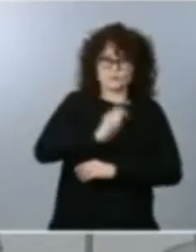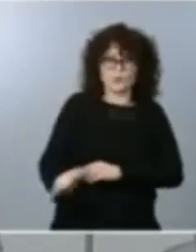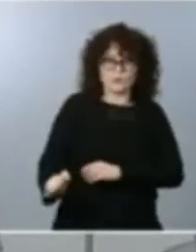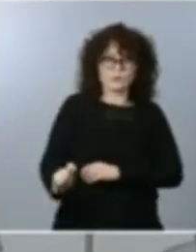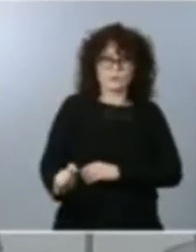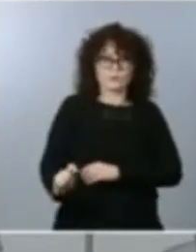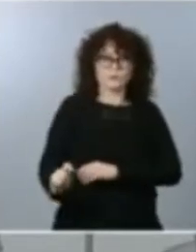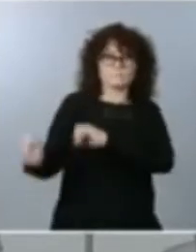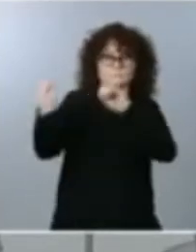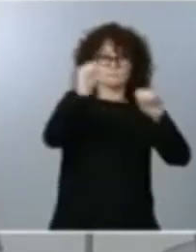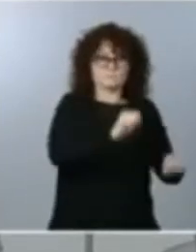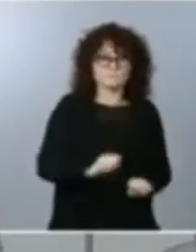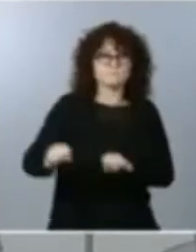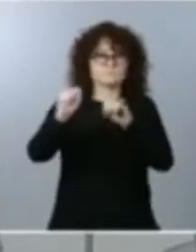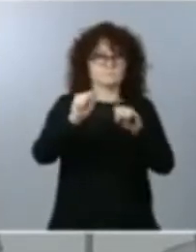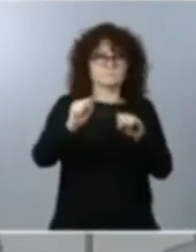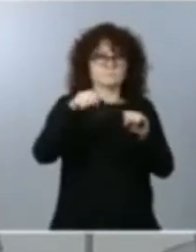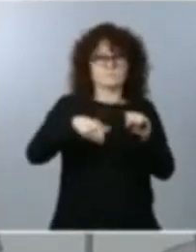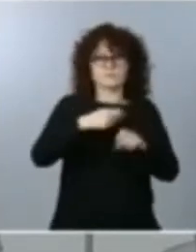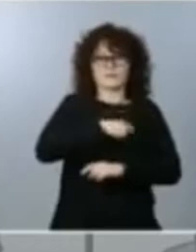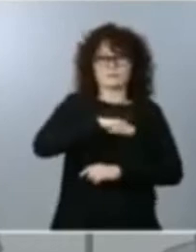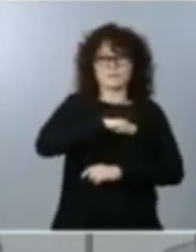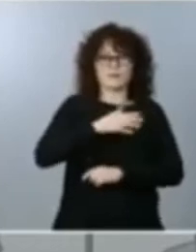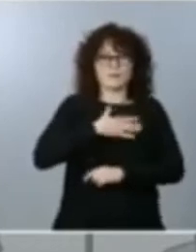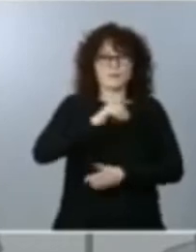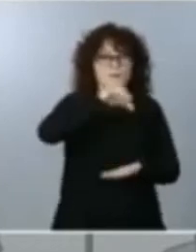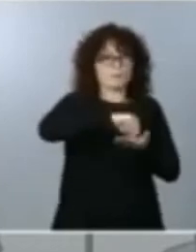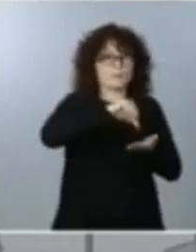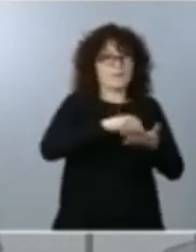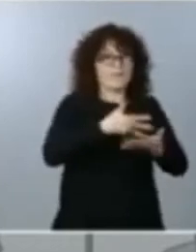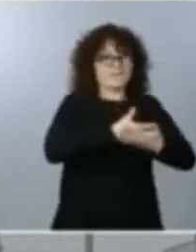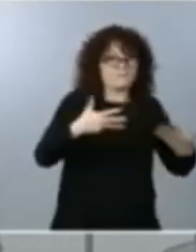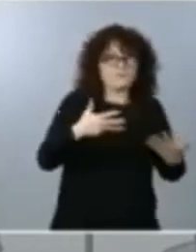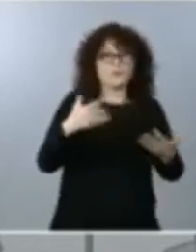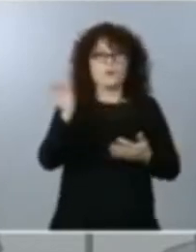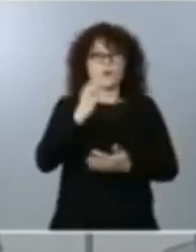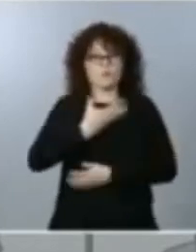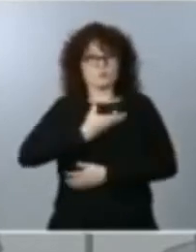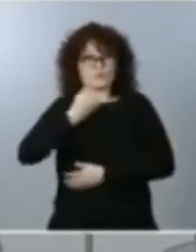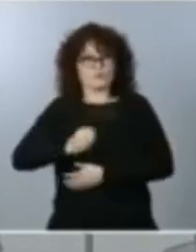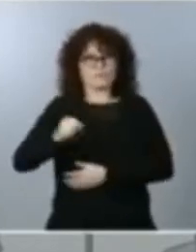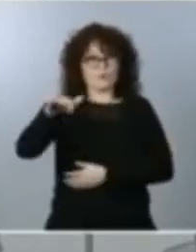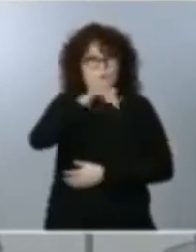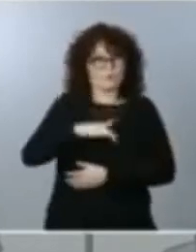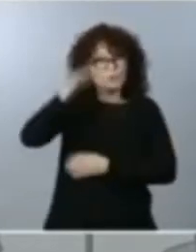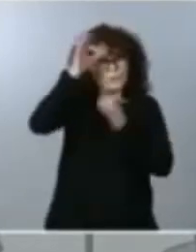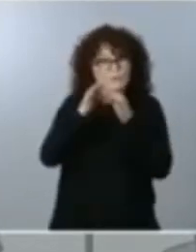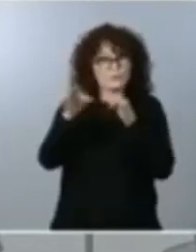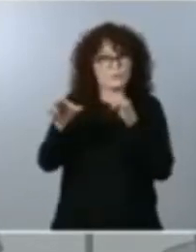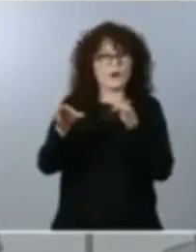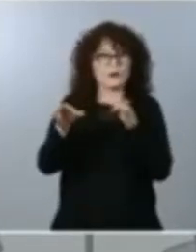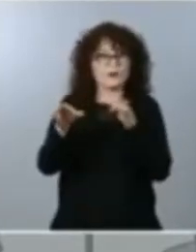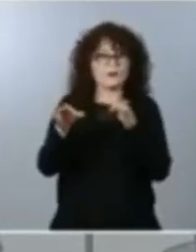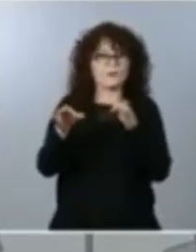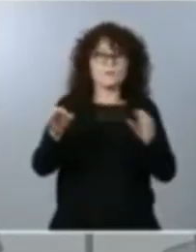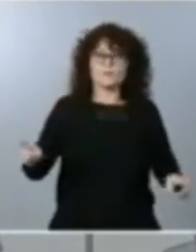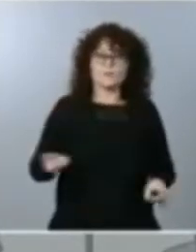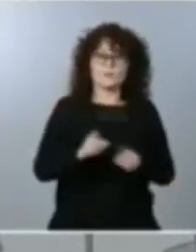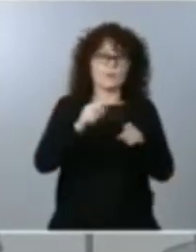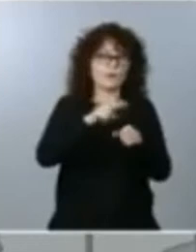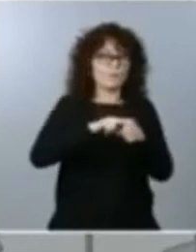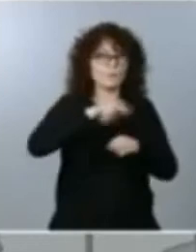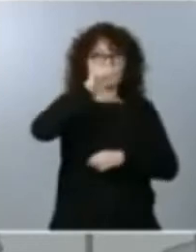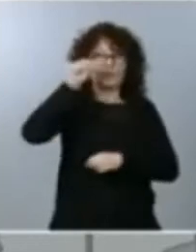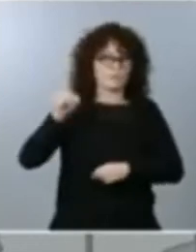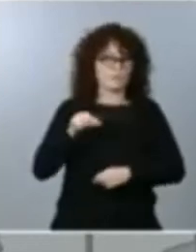los rincones de nuestro país, desde una gran urbe a un pequeño municipio de un medio rural de cualquiera de las provincias de nuestro país. Gracias al